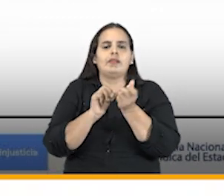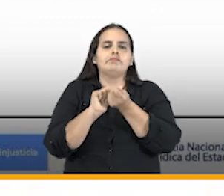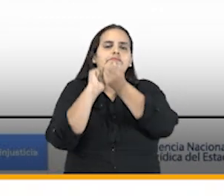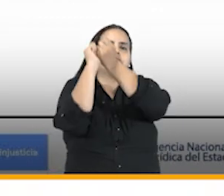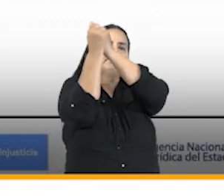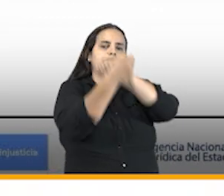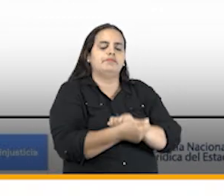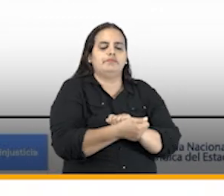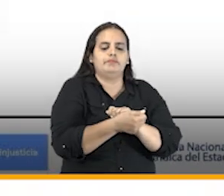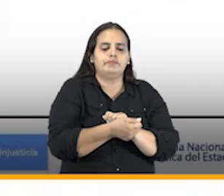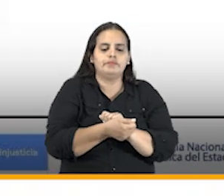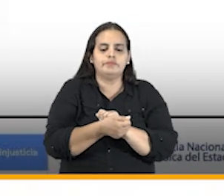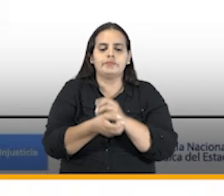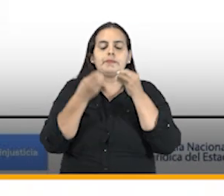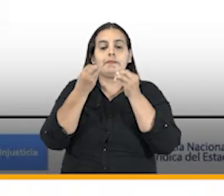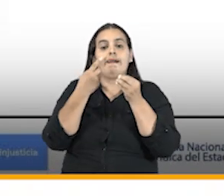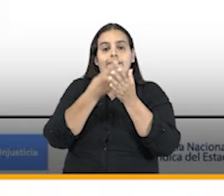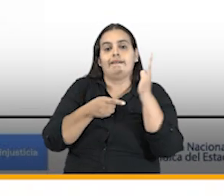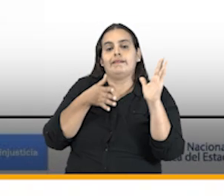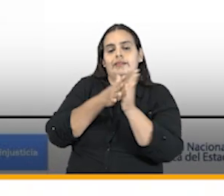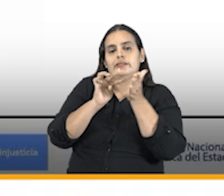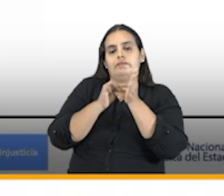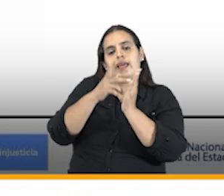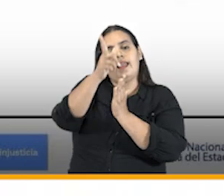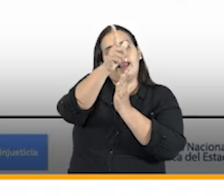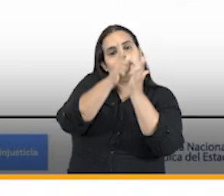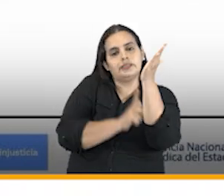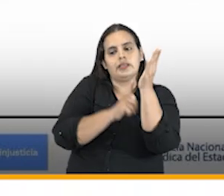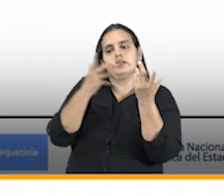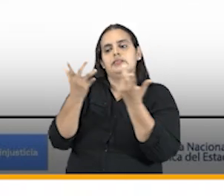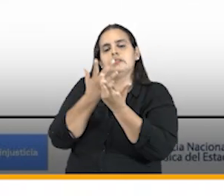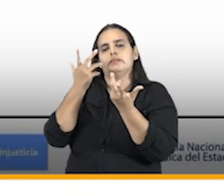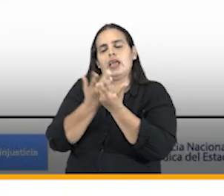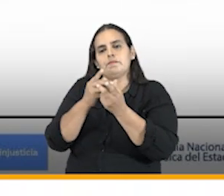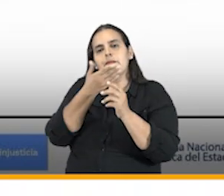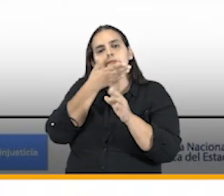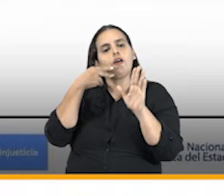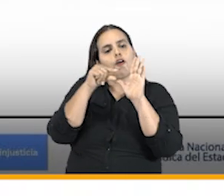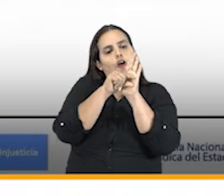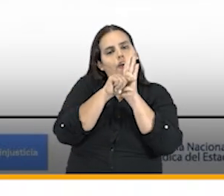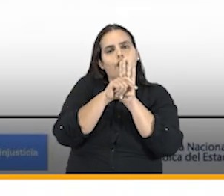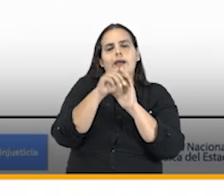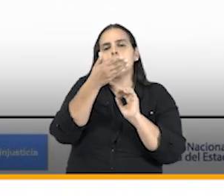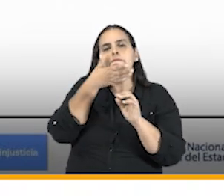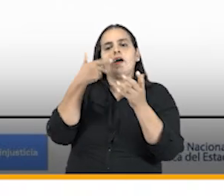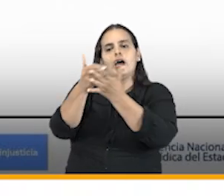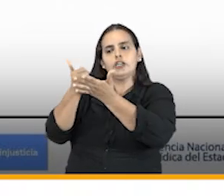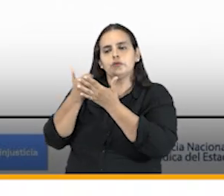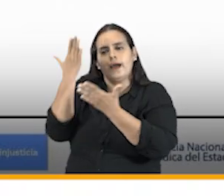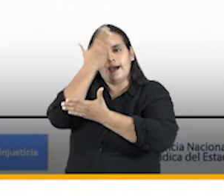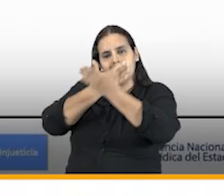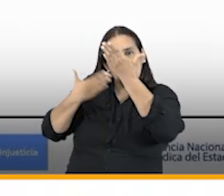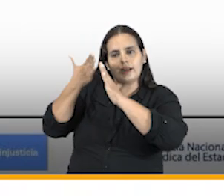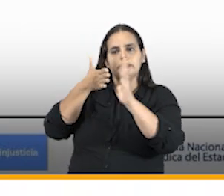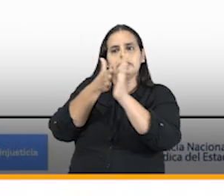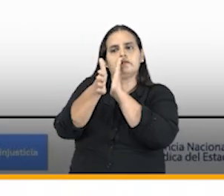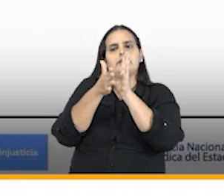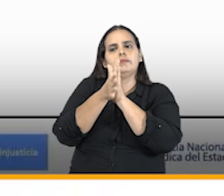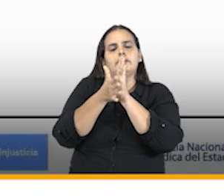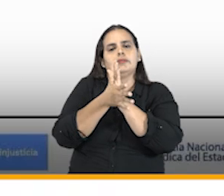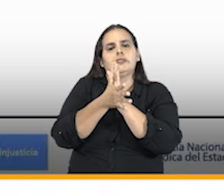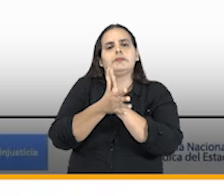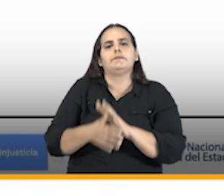de las causas y coges lo cual permite pasar de un listado a un sistema de codificación que ayuda al análisis de la información